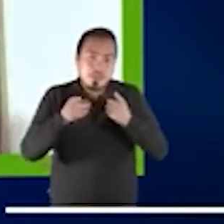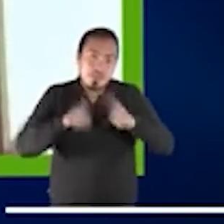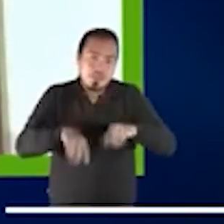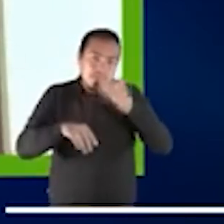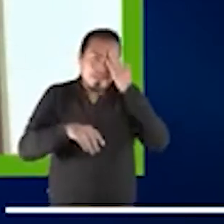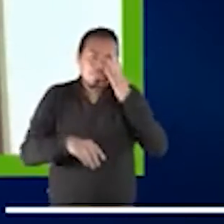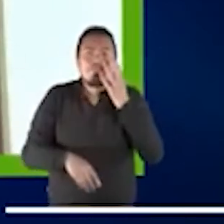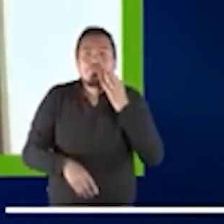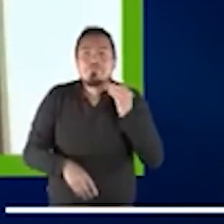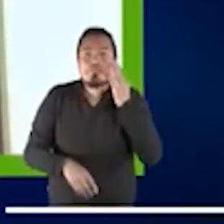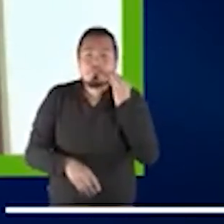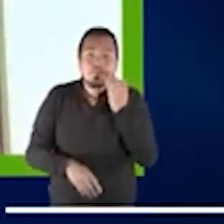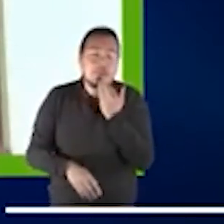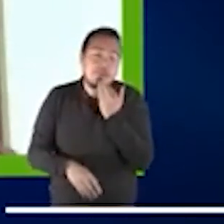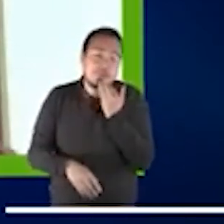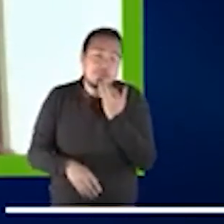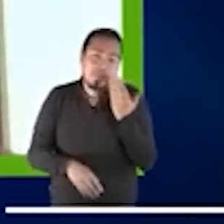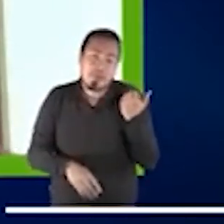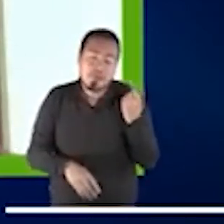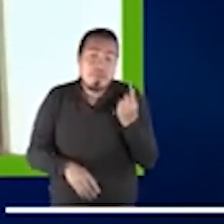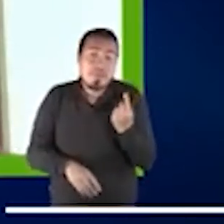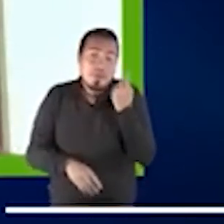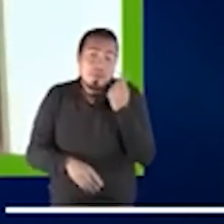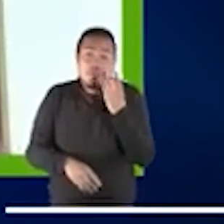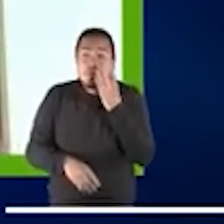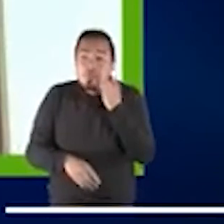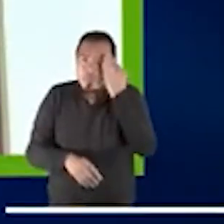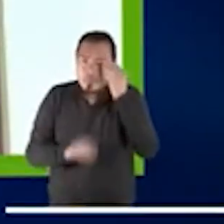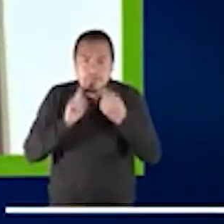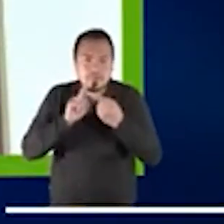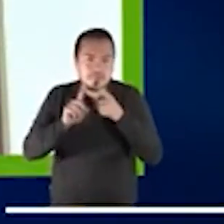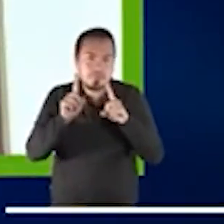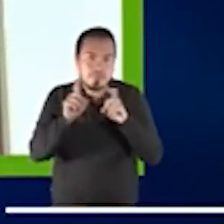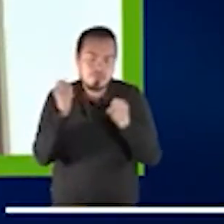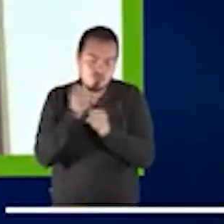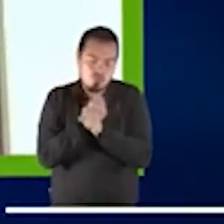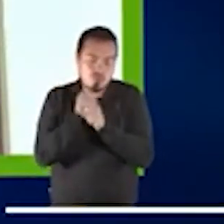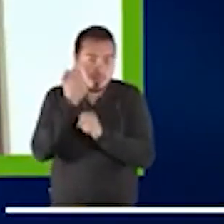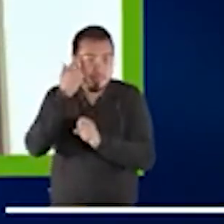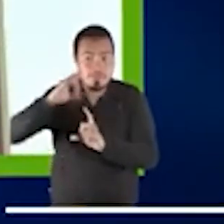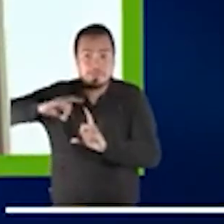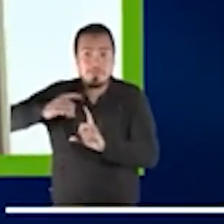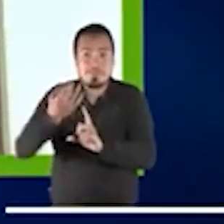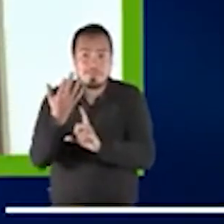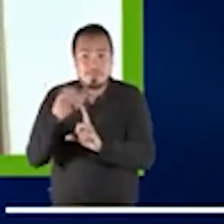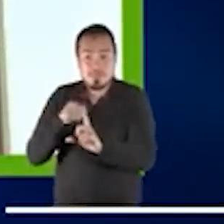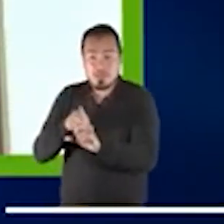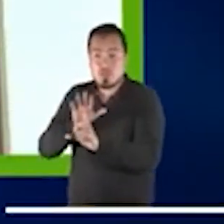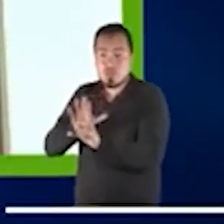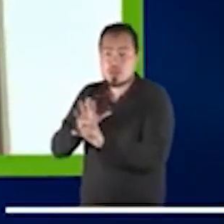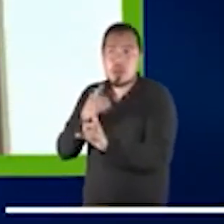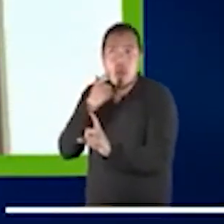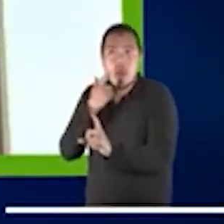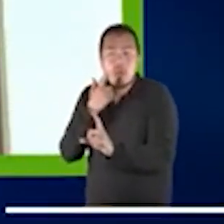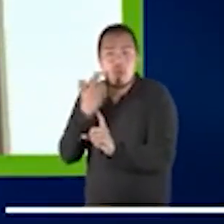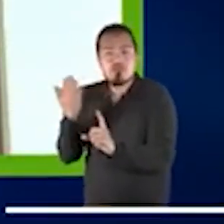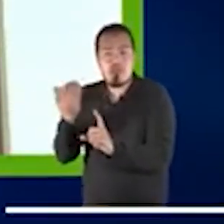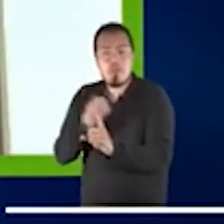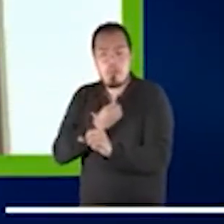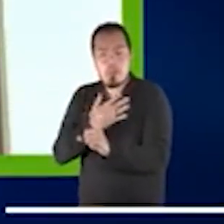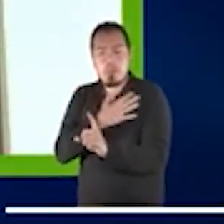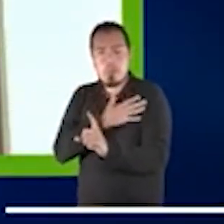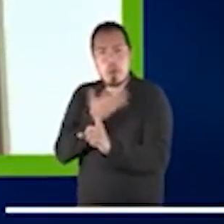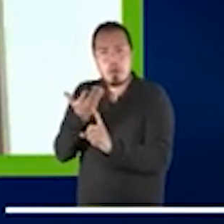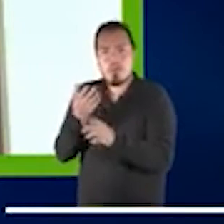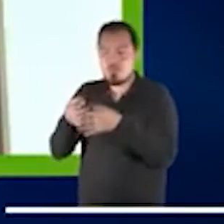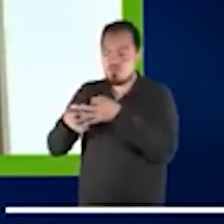experiencias, desde las primeras experiencias de justicia reparativa en línea, sabemos que ahora que hay unas oportunidades para la justicia